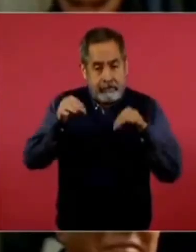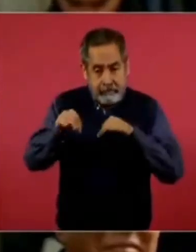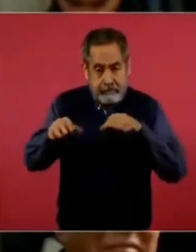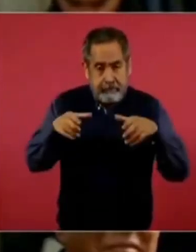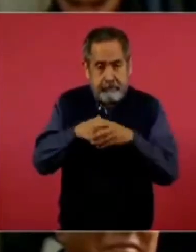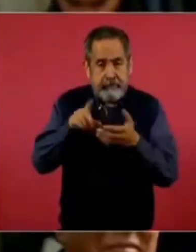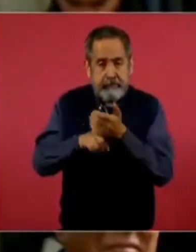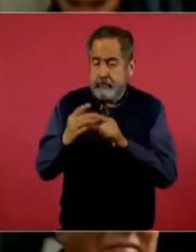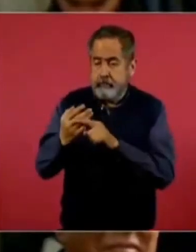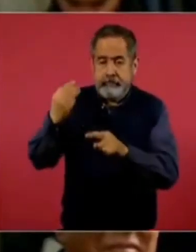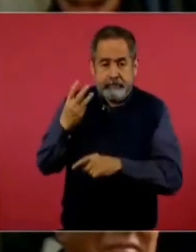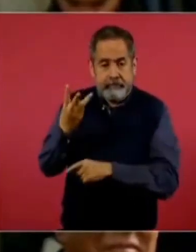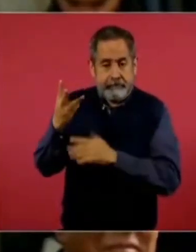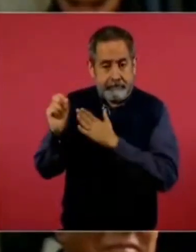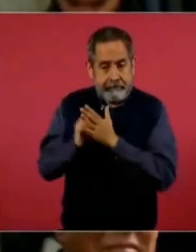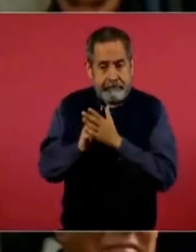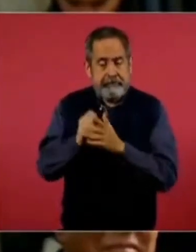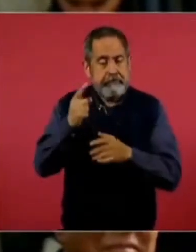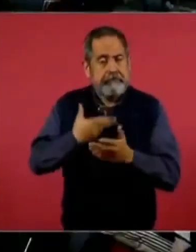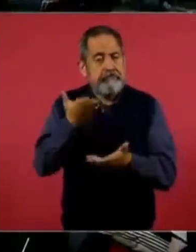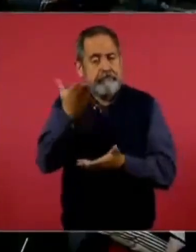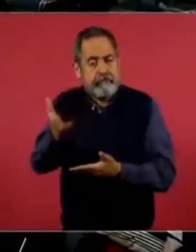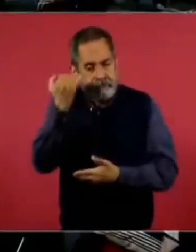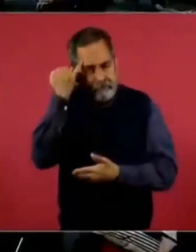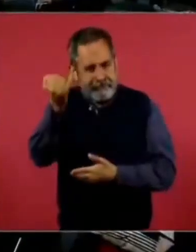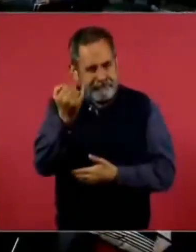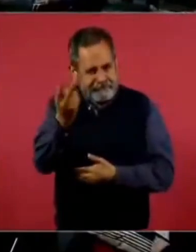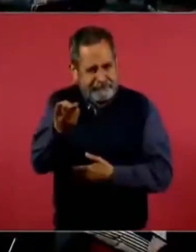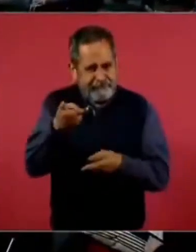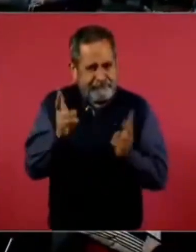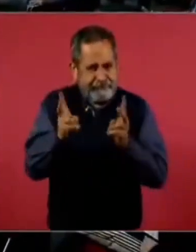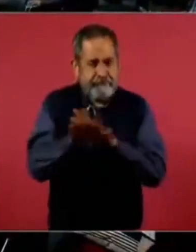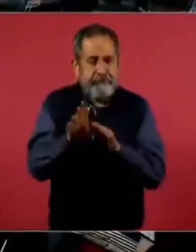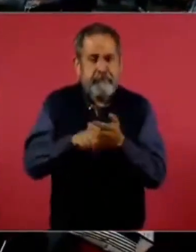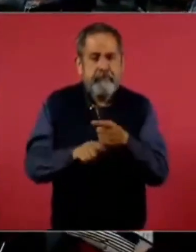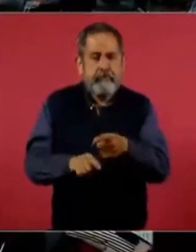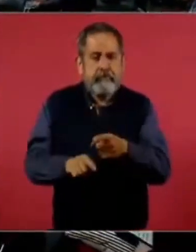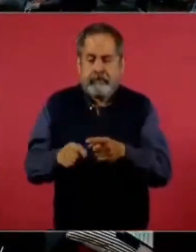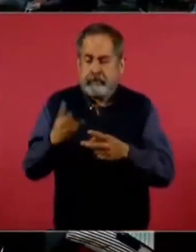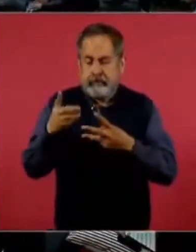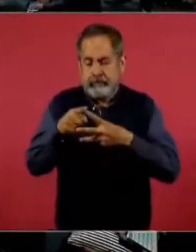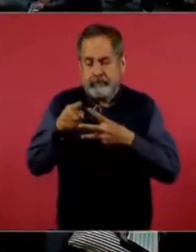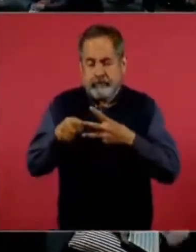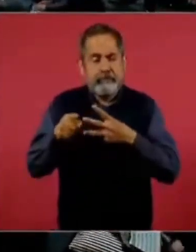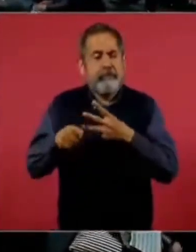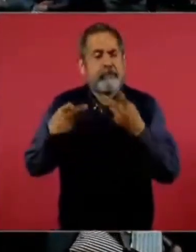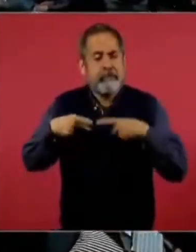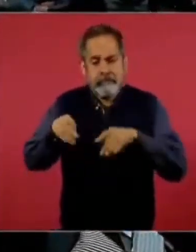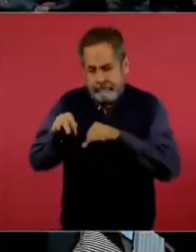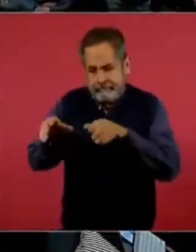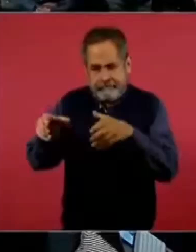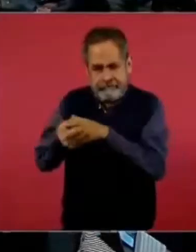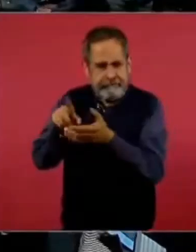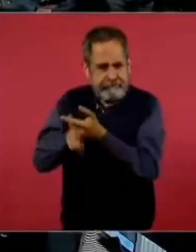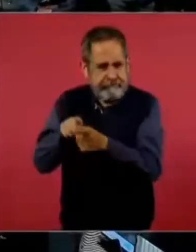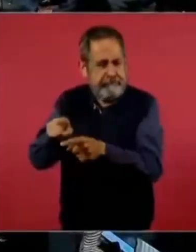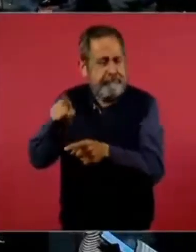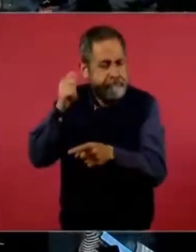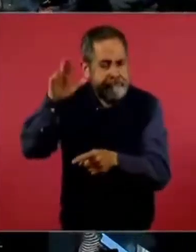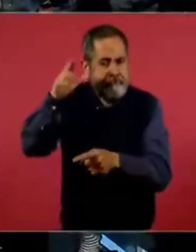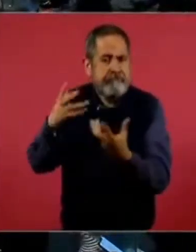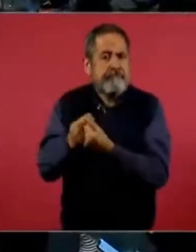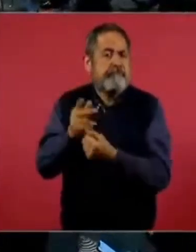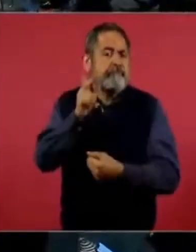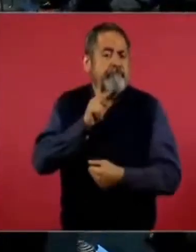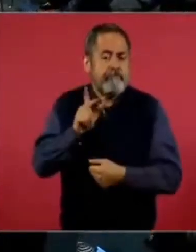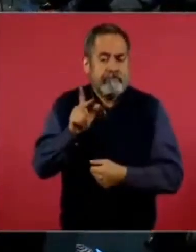mire, hace tres meses le planteaba aquí el tema de los… de tres, son tres trabajadores que eran trabajadores de Pemex